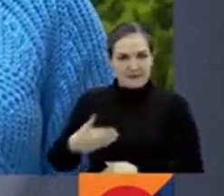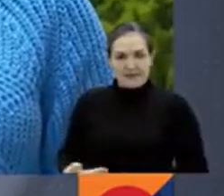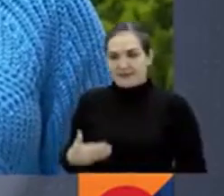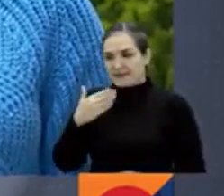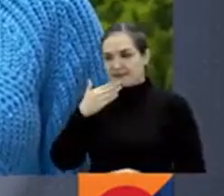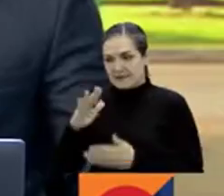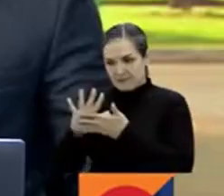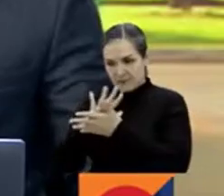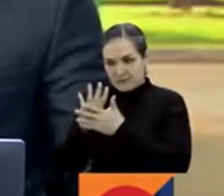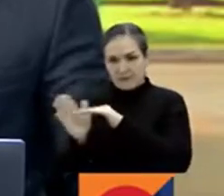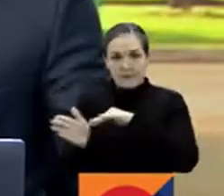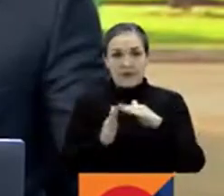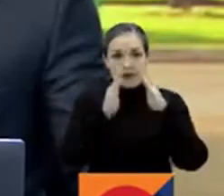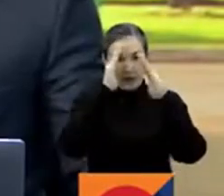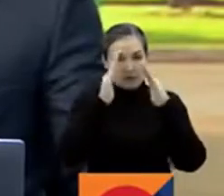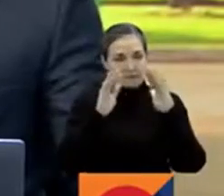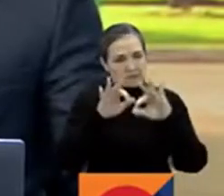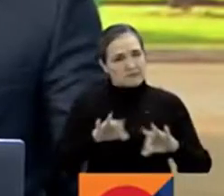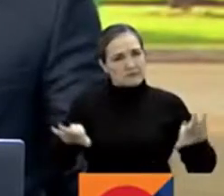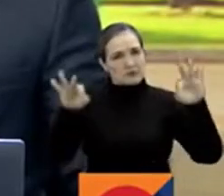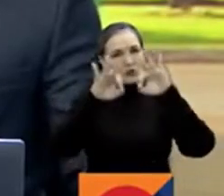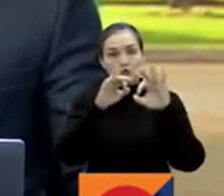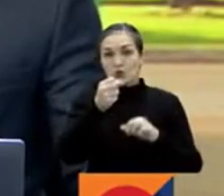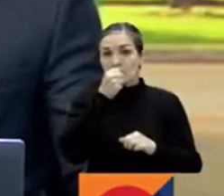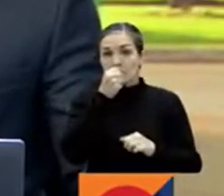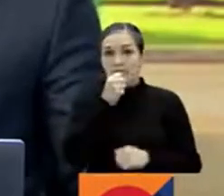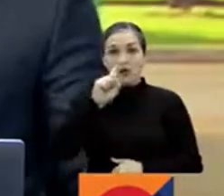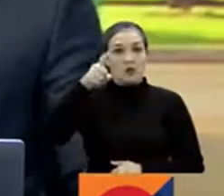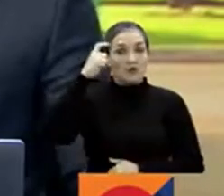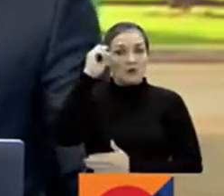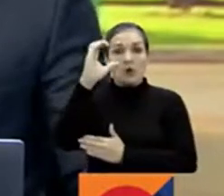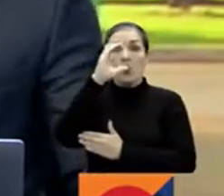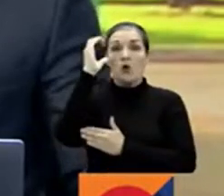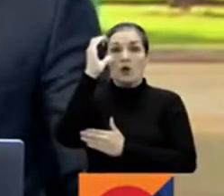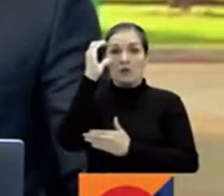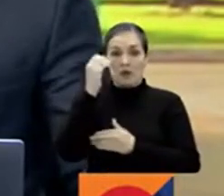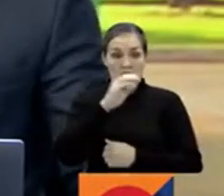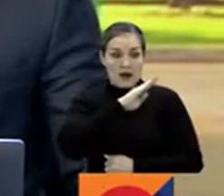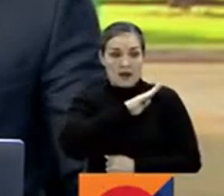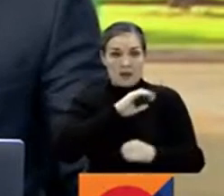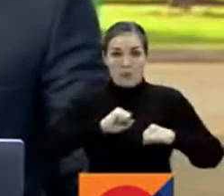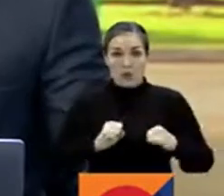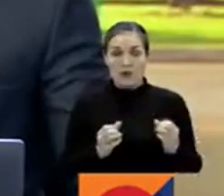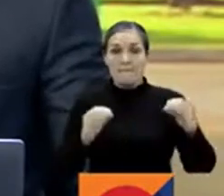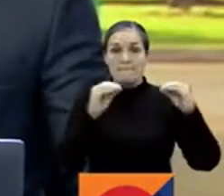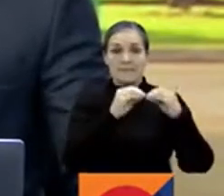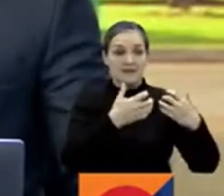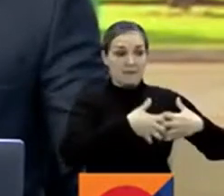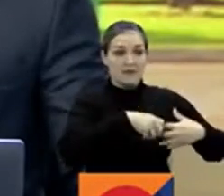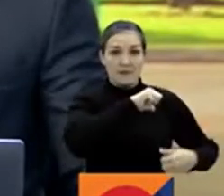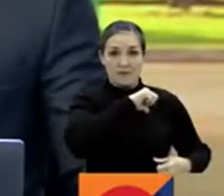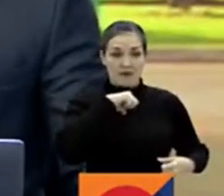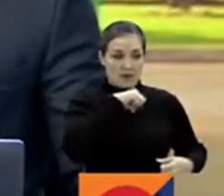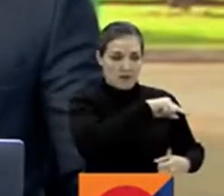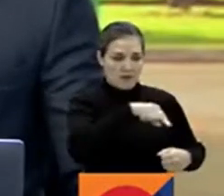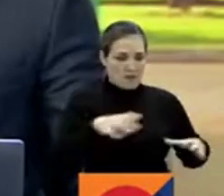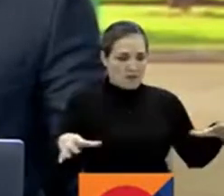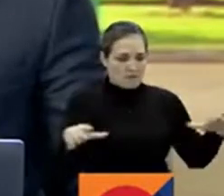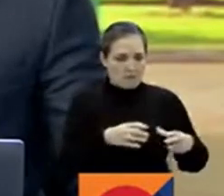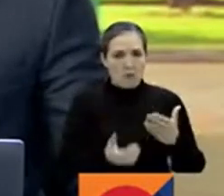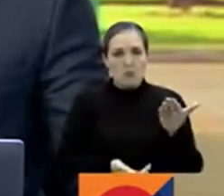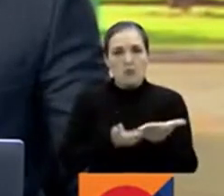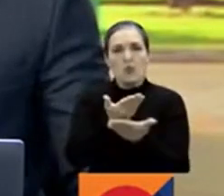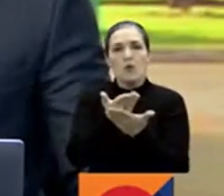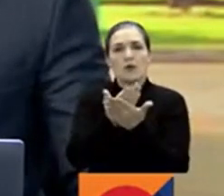atención a esta trascendental noticia. El gobierno nacional, la alcaldía de Bogotá y las empresas privadas... ...presentaron un nuevo piloto de